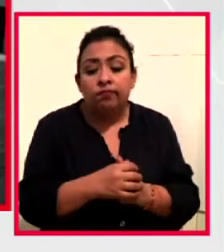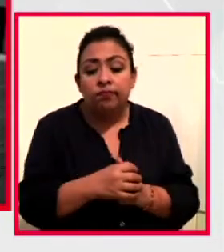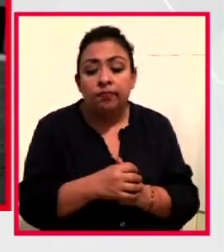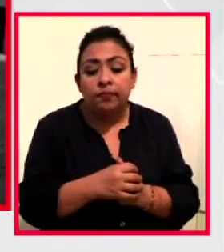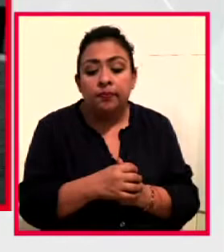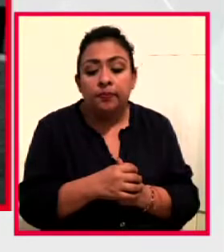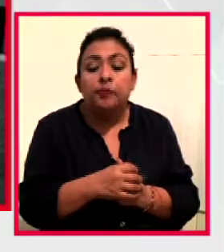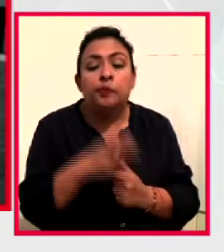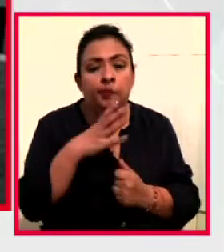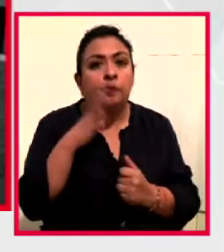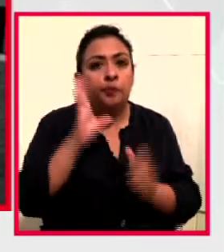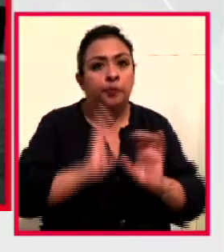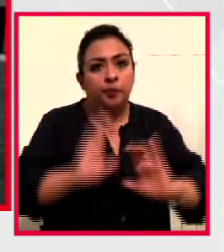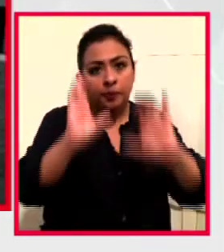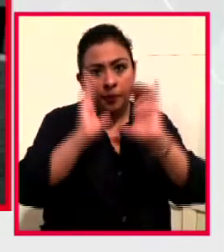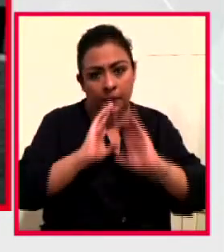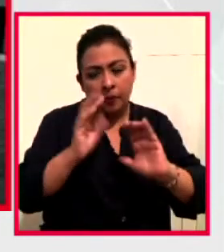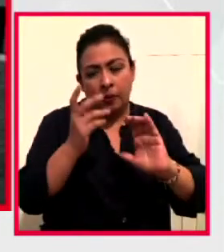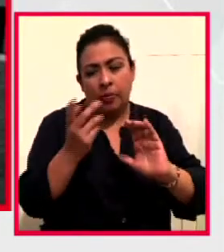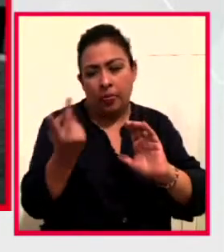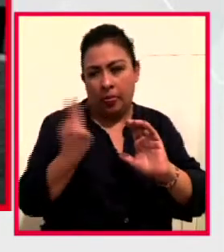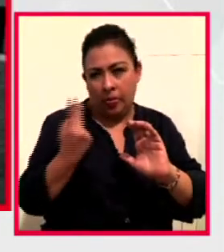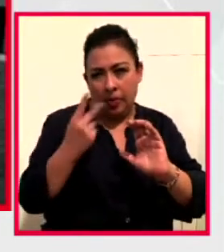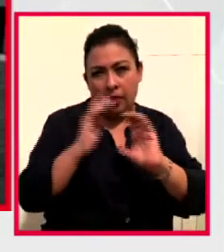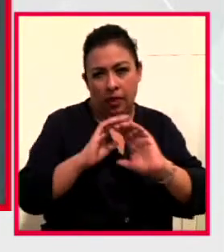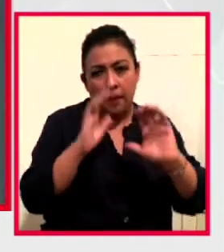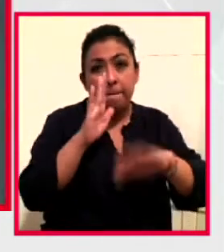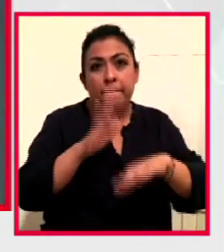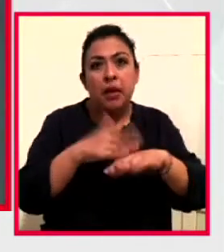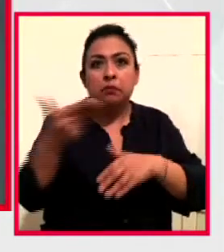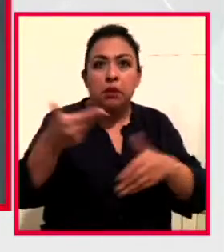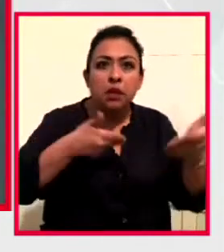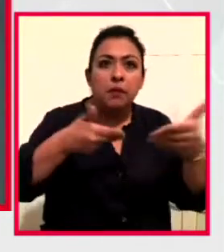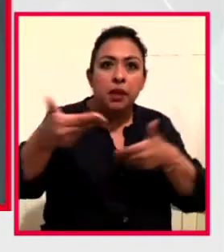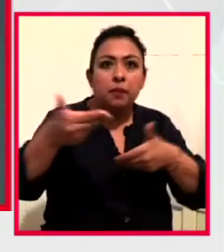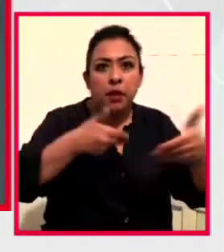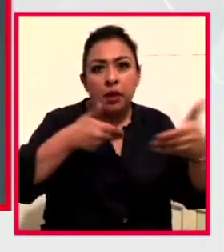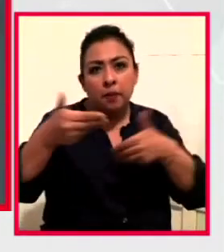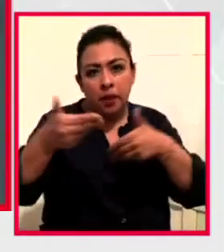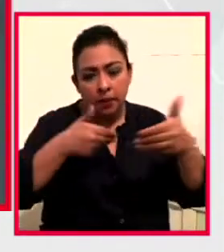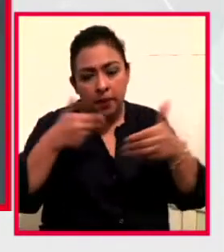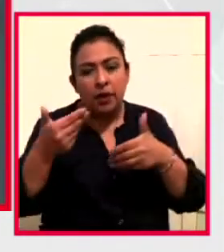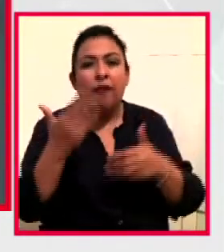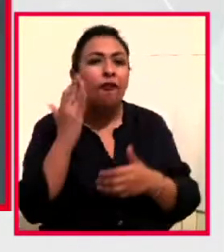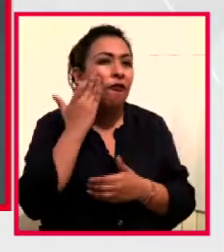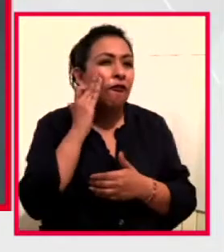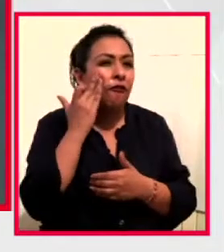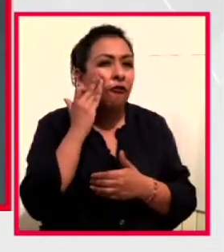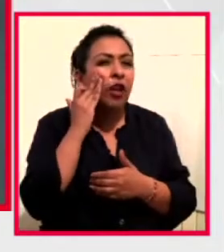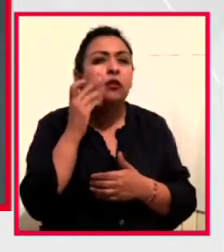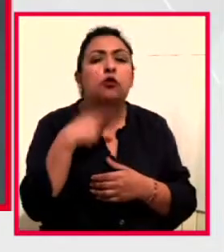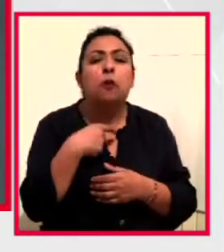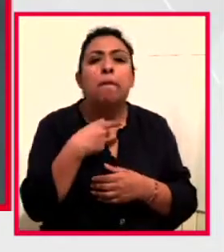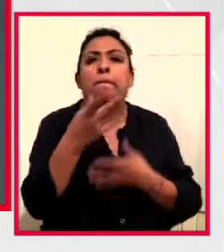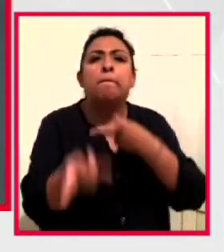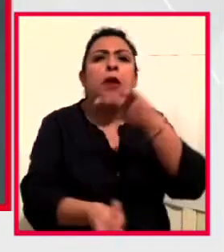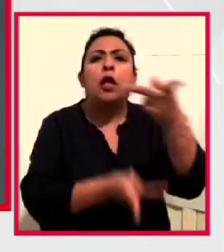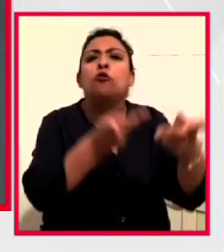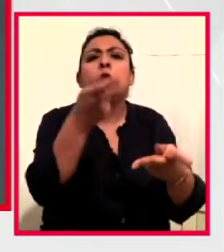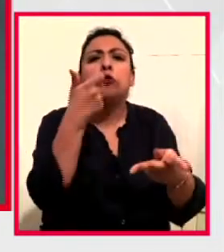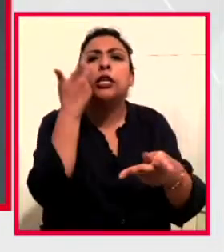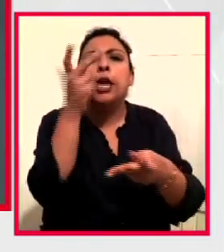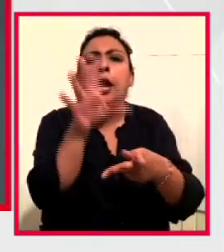Cantamos las canciones que son más pedidas por nuestra página de Facebook, ponemos qué canciones quieren y ellos escogen